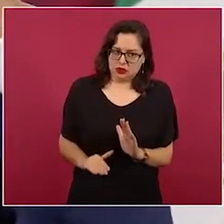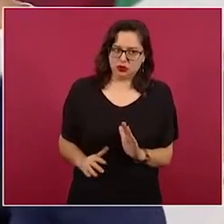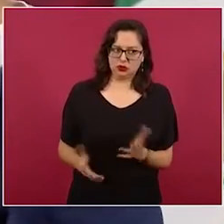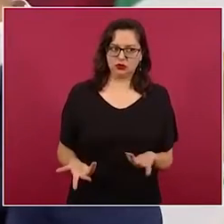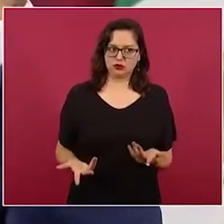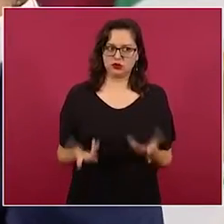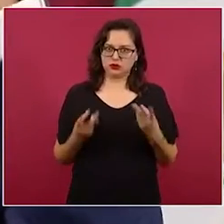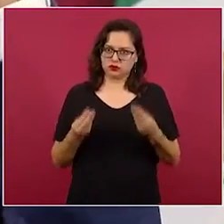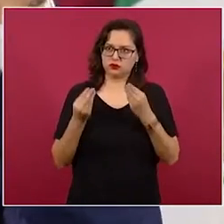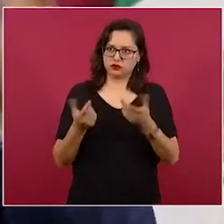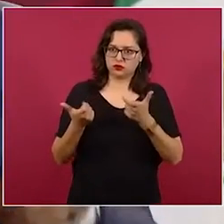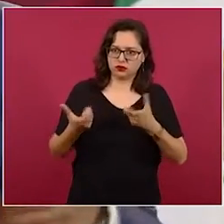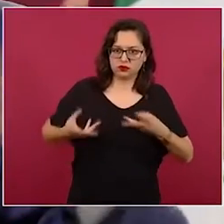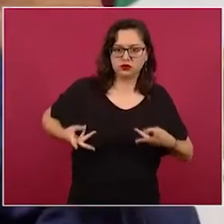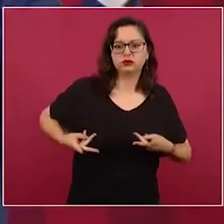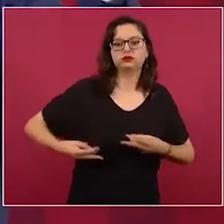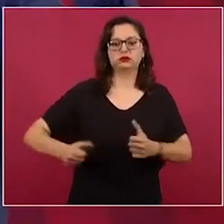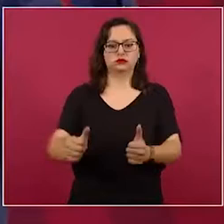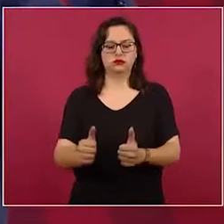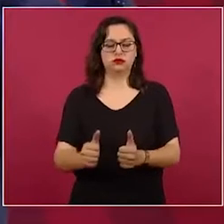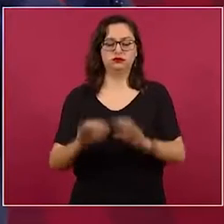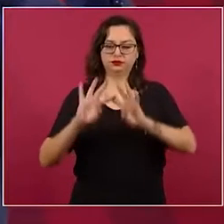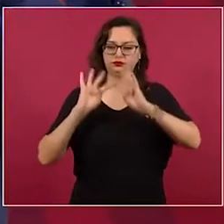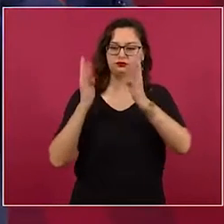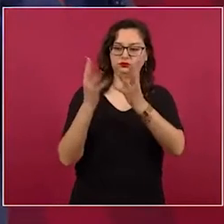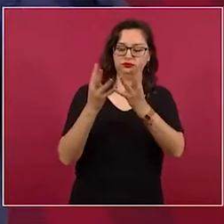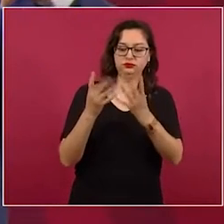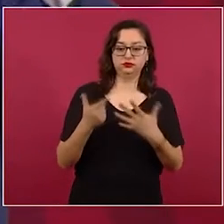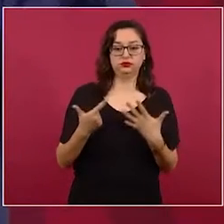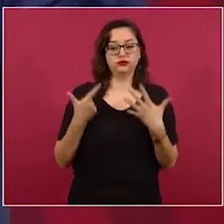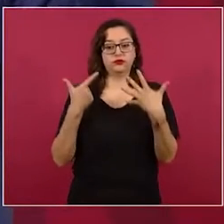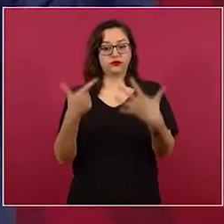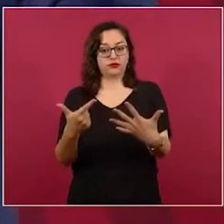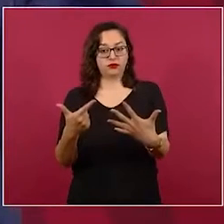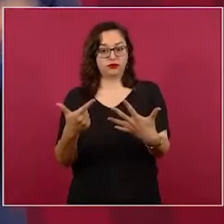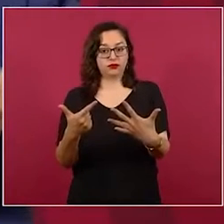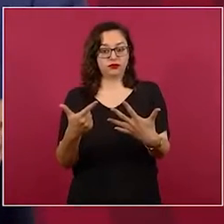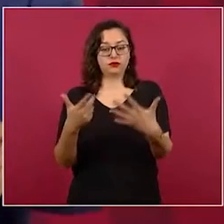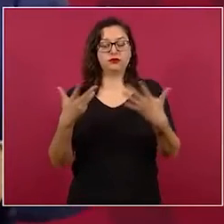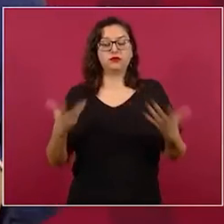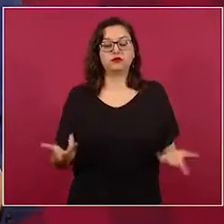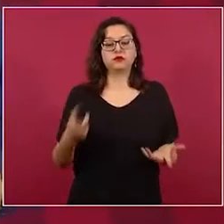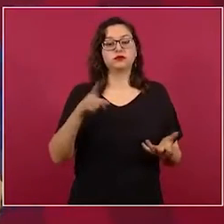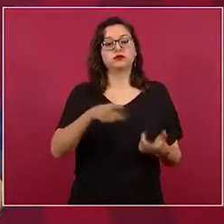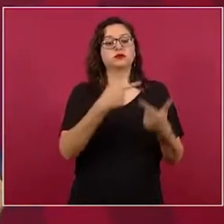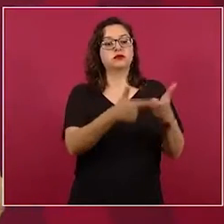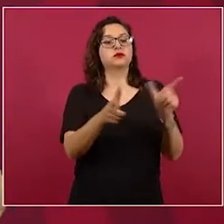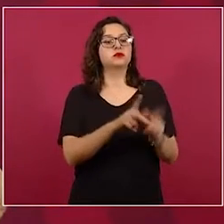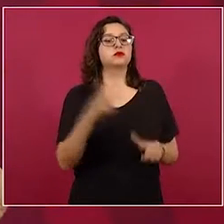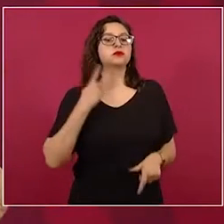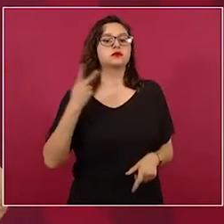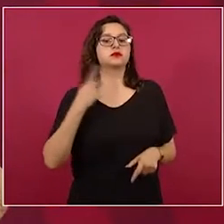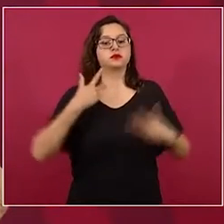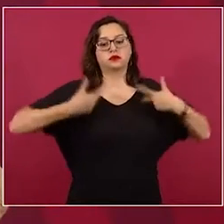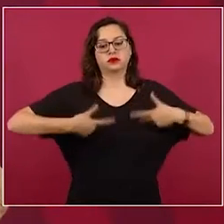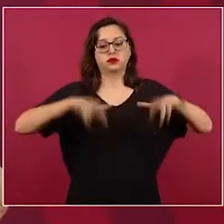y que en vez de ser impuestos por los partidos